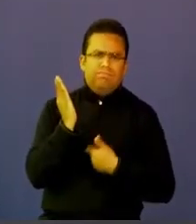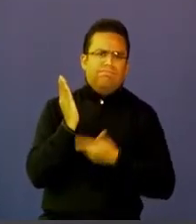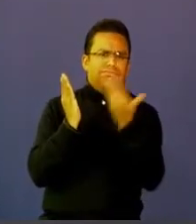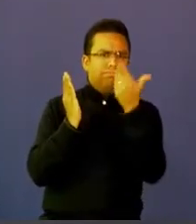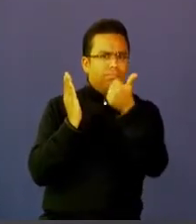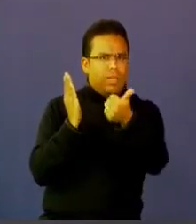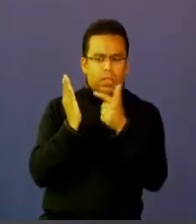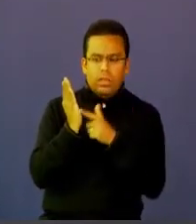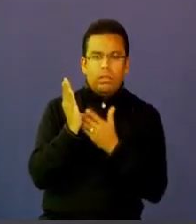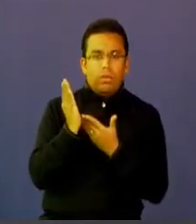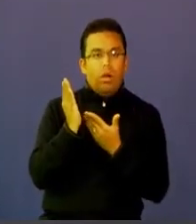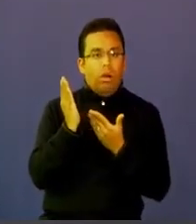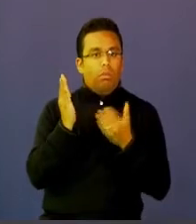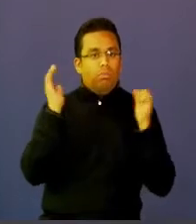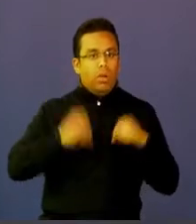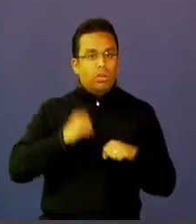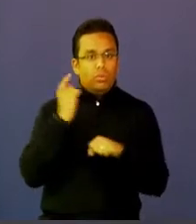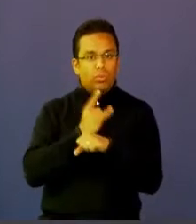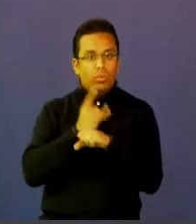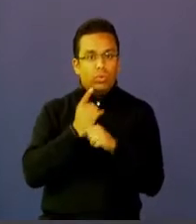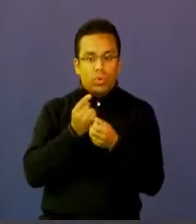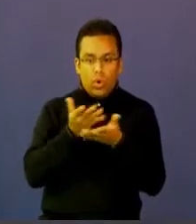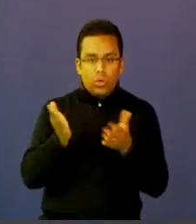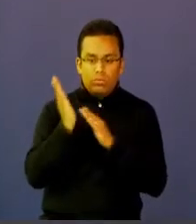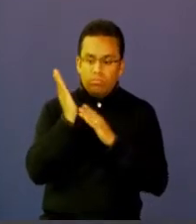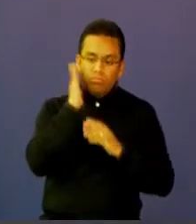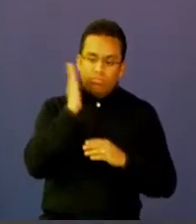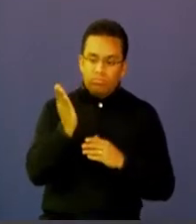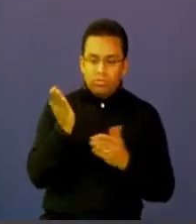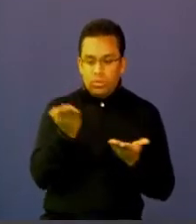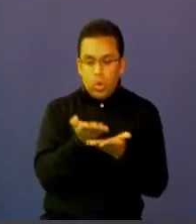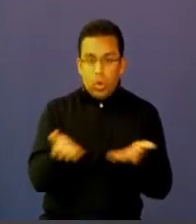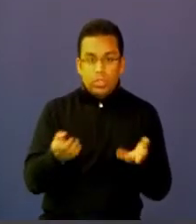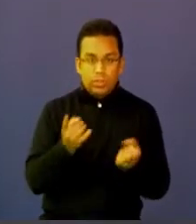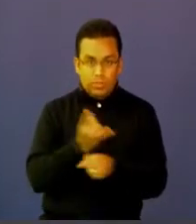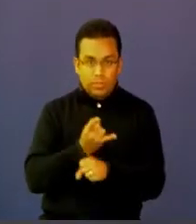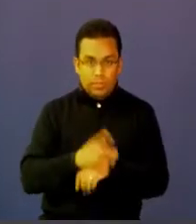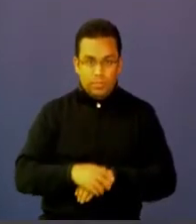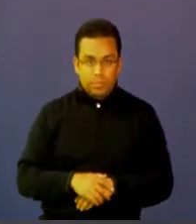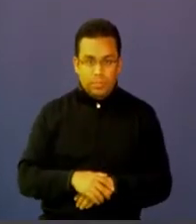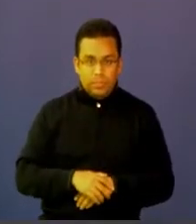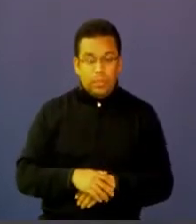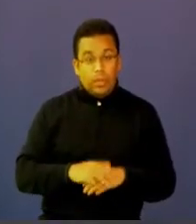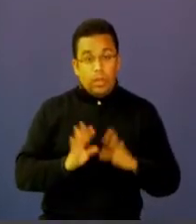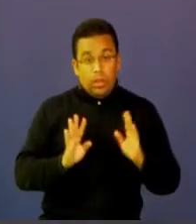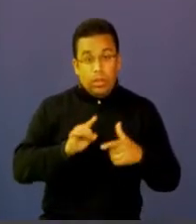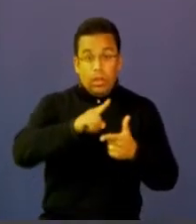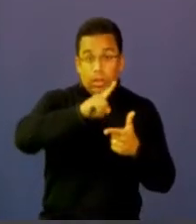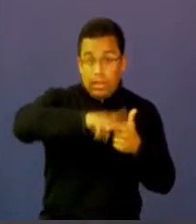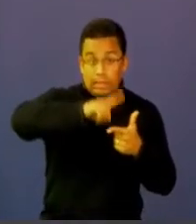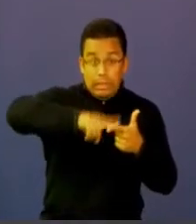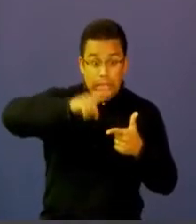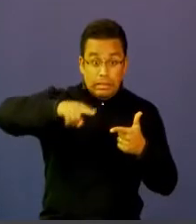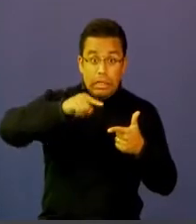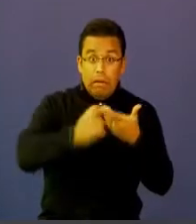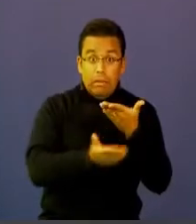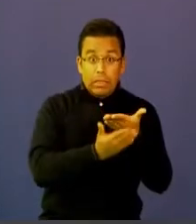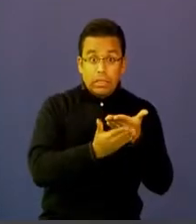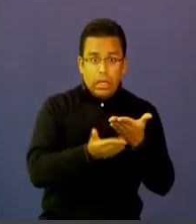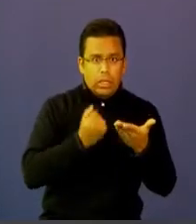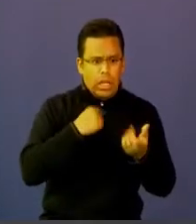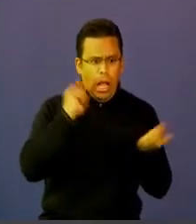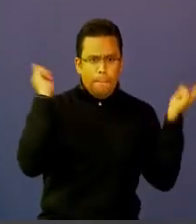un uso inteligente a través de estos smartphones. Pero las estadísticas contundentes que han cambiado y han transformado